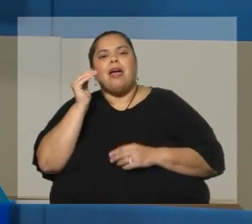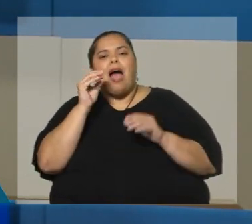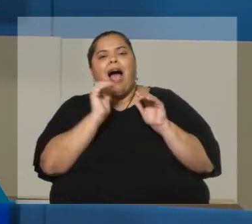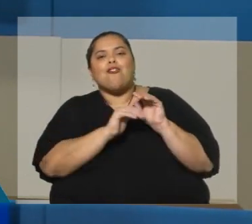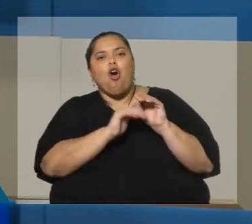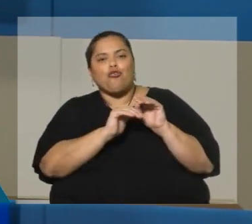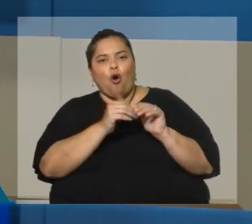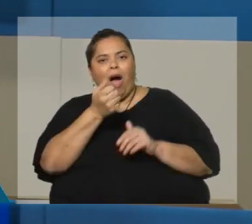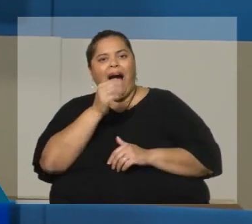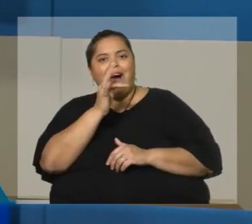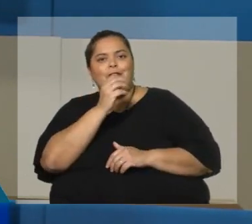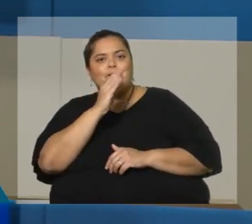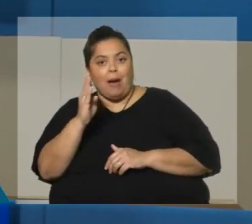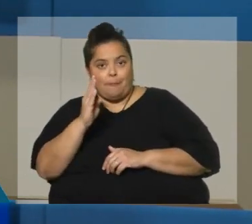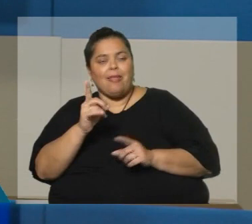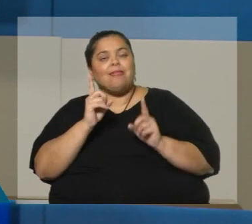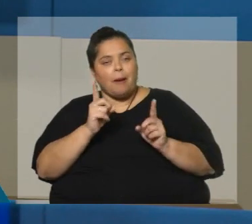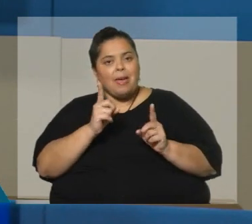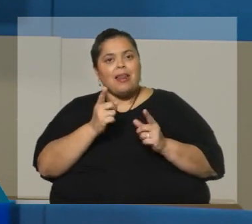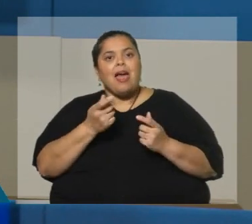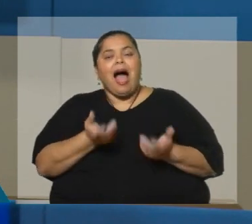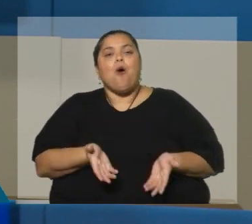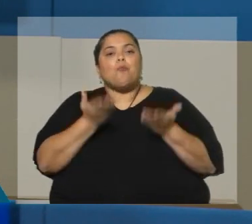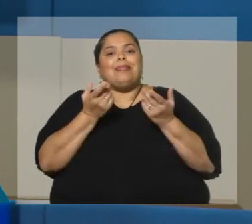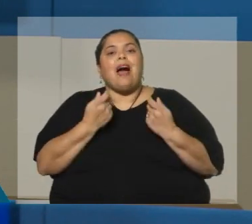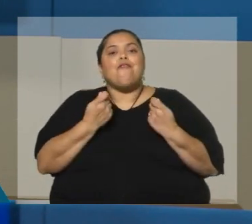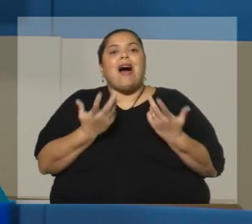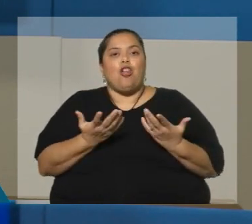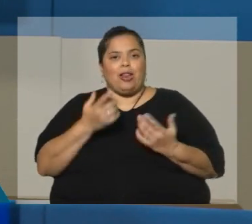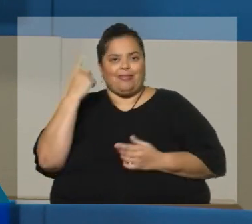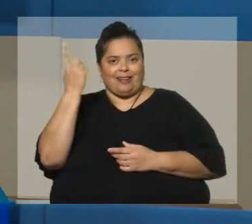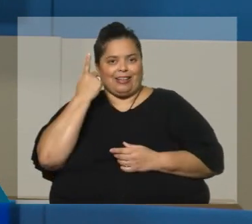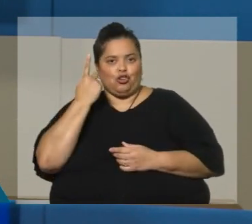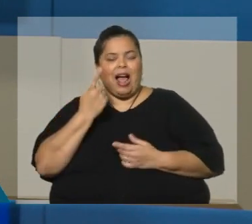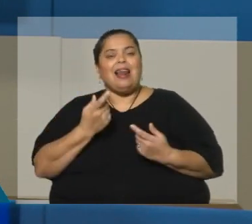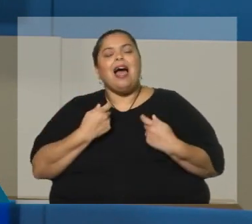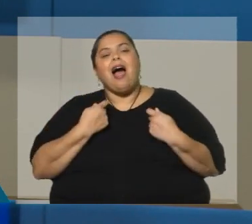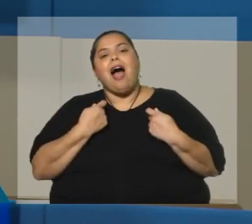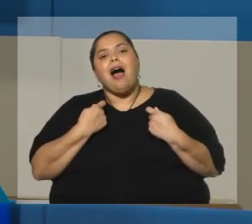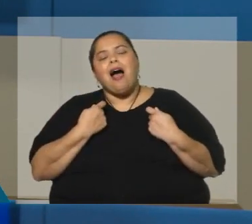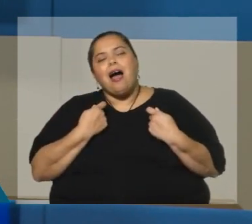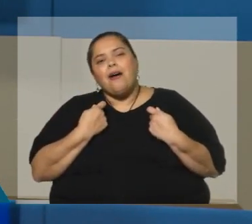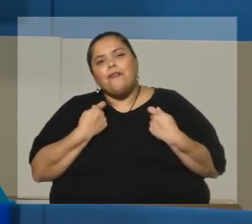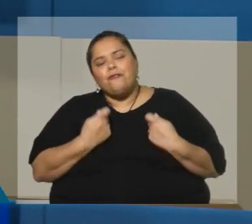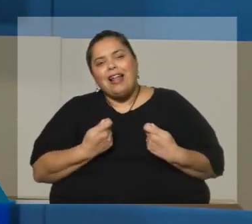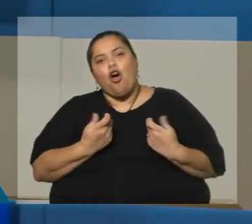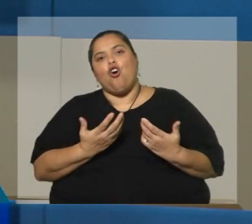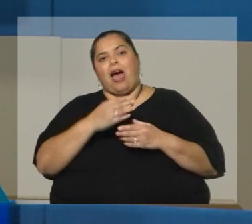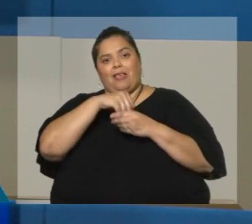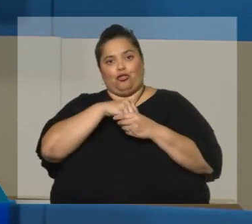el valor de gran parte de los activos que tienen, porque aumenta el valor internacional de los títulos de deuda pública uruguaya.